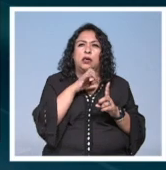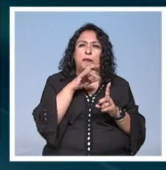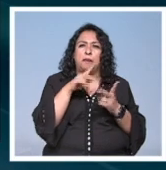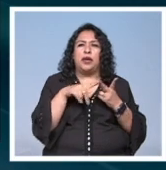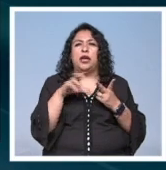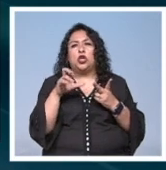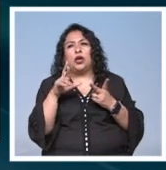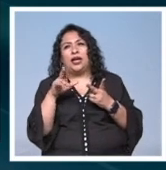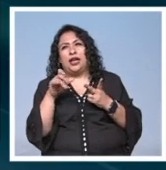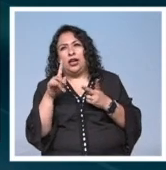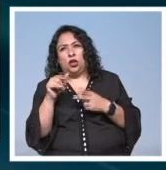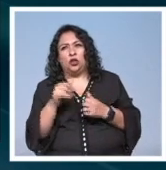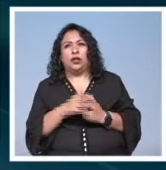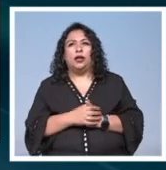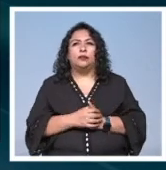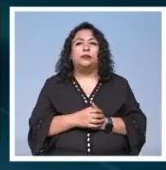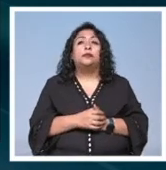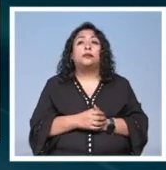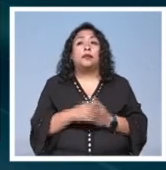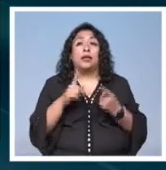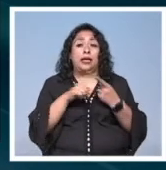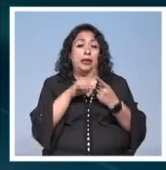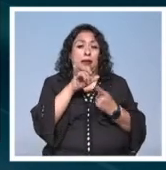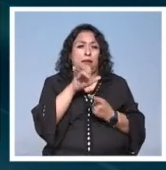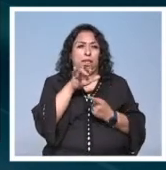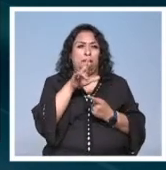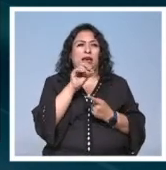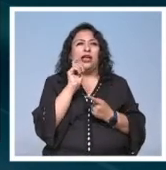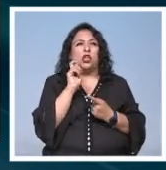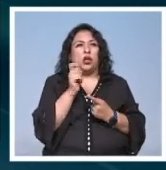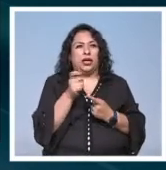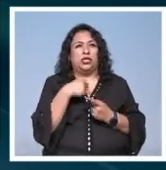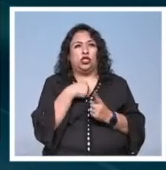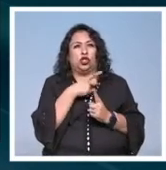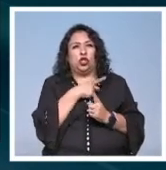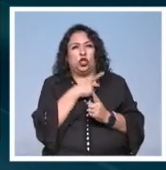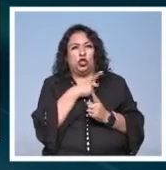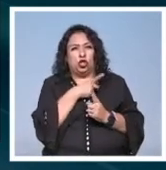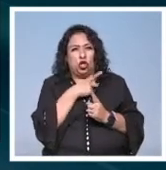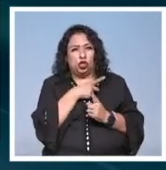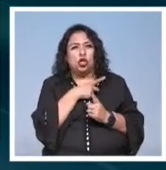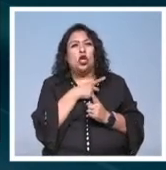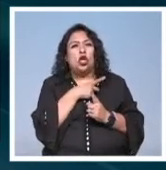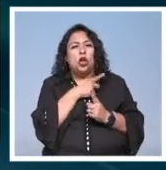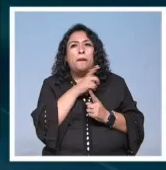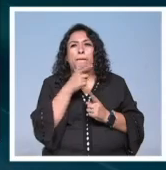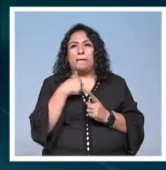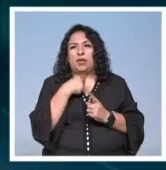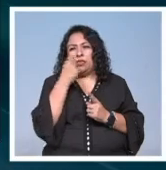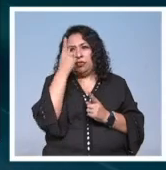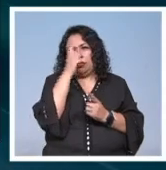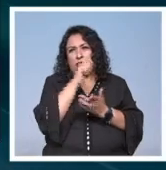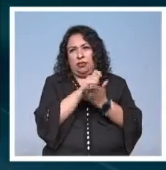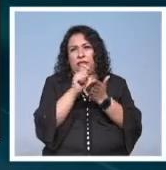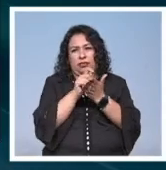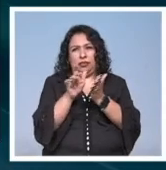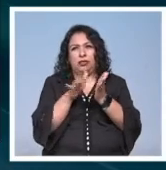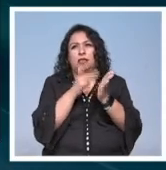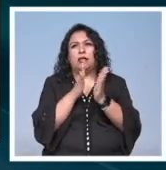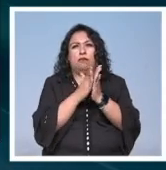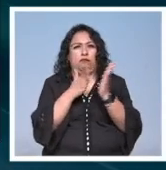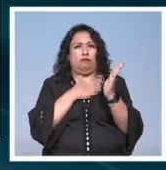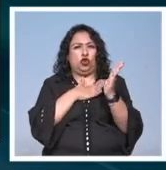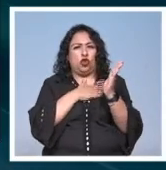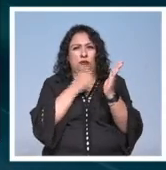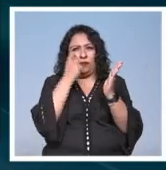y carlota imperio es un monólogo que está basado en mi obra en una novela